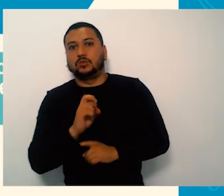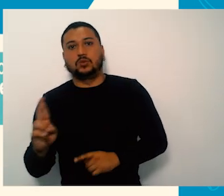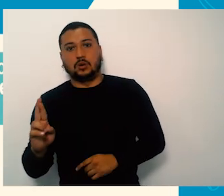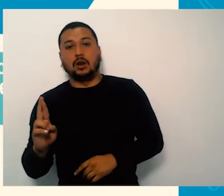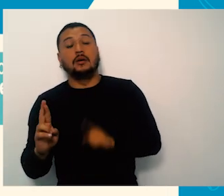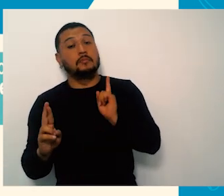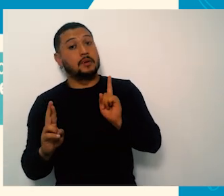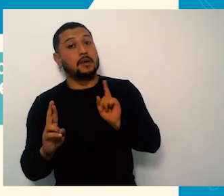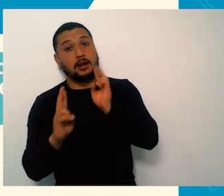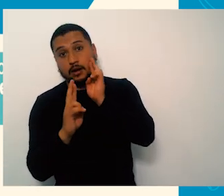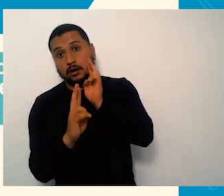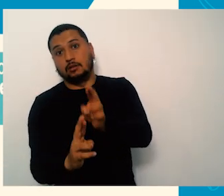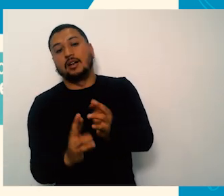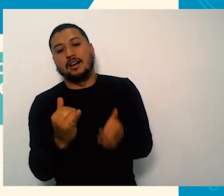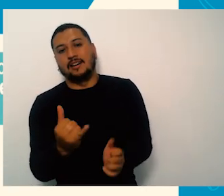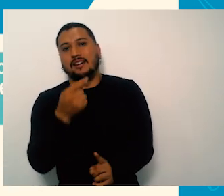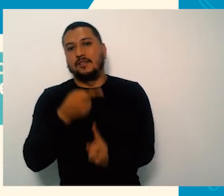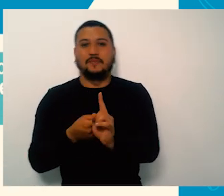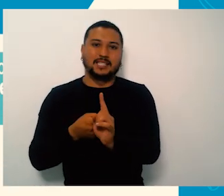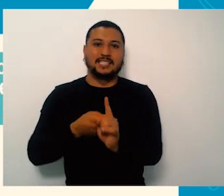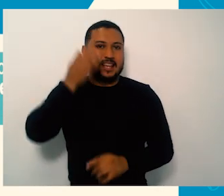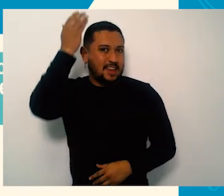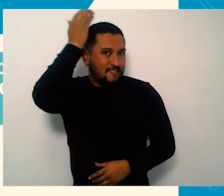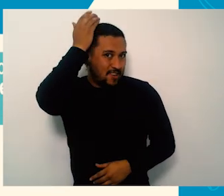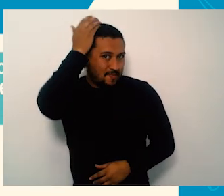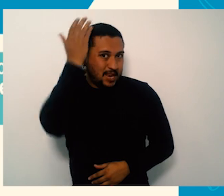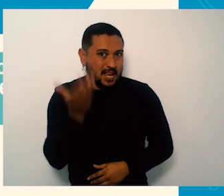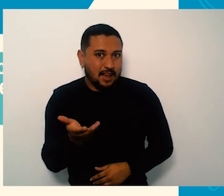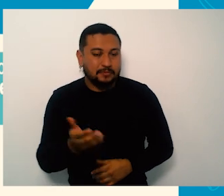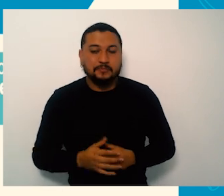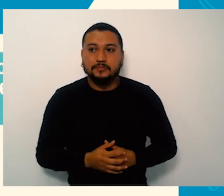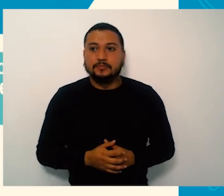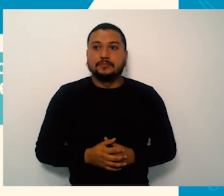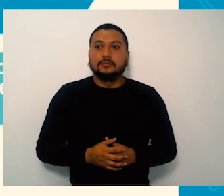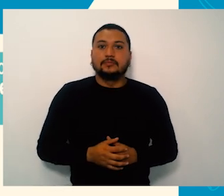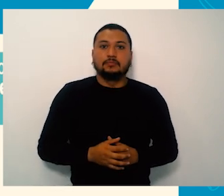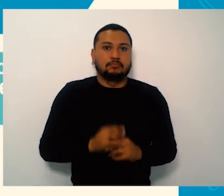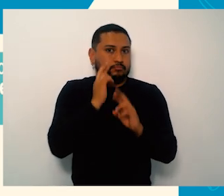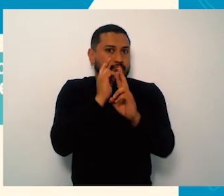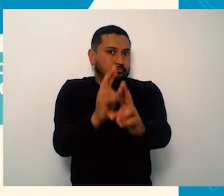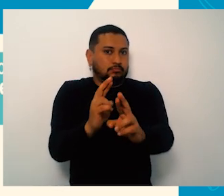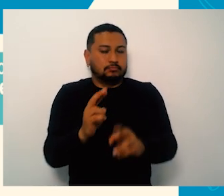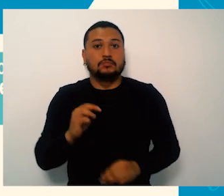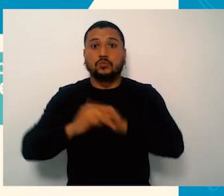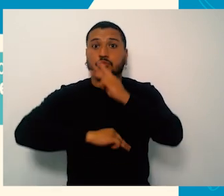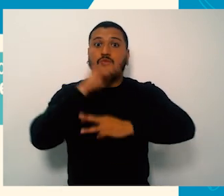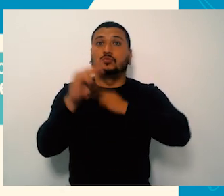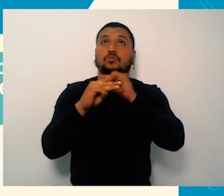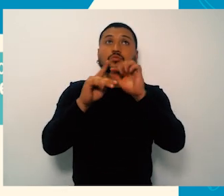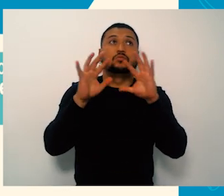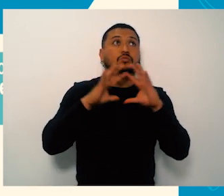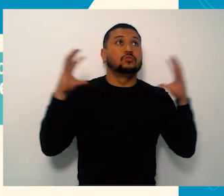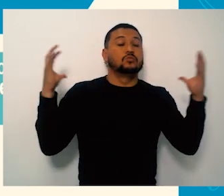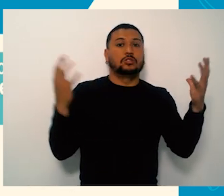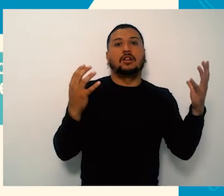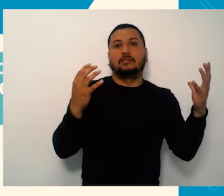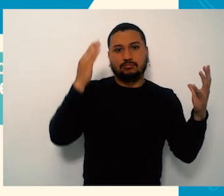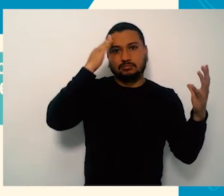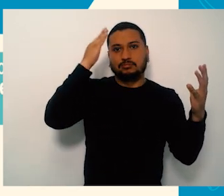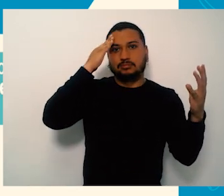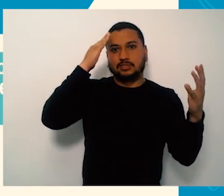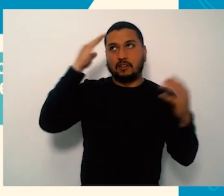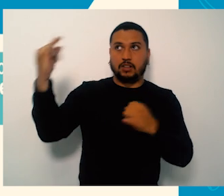referenciar. Hablamos de que en Udme vamos a tener nosotros no solo tomografía, sino vamos a tener resonador,